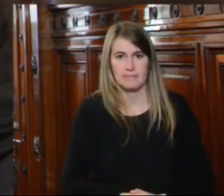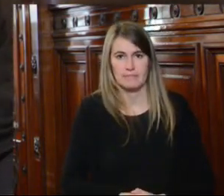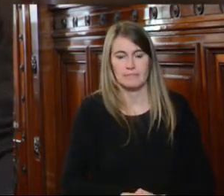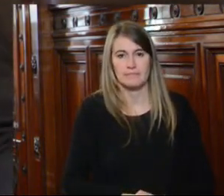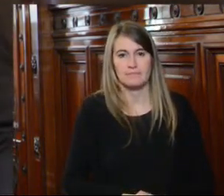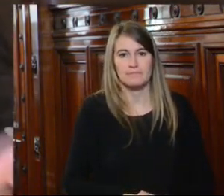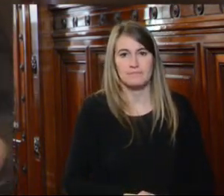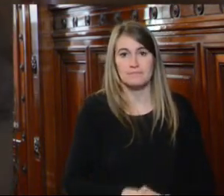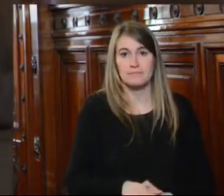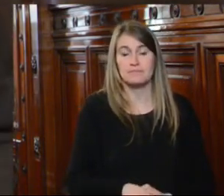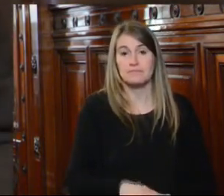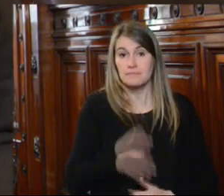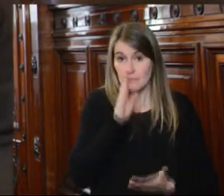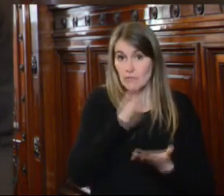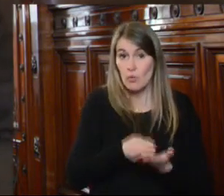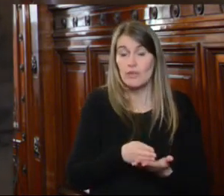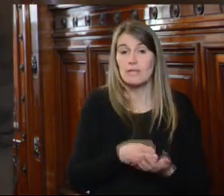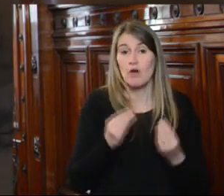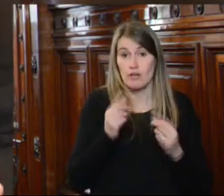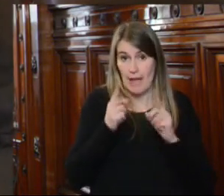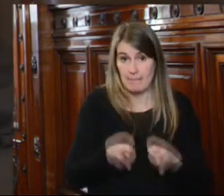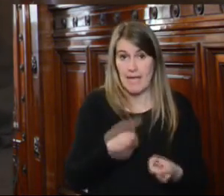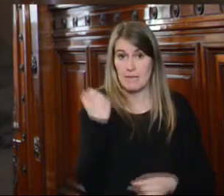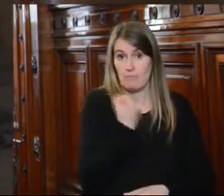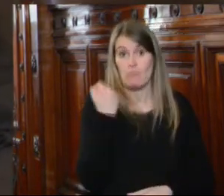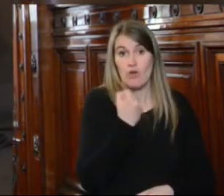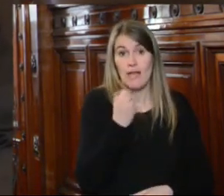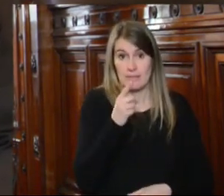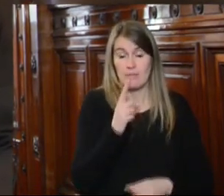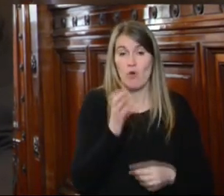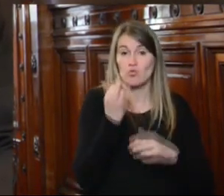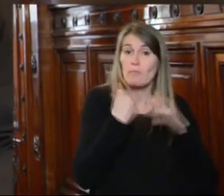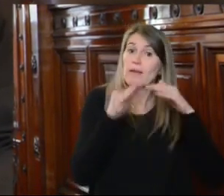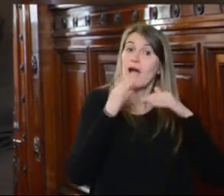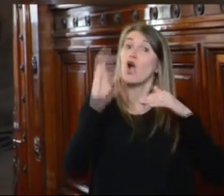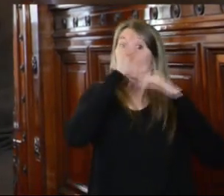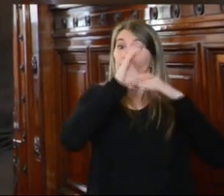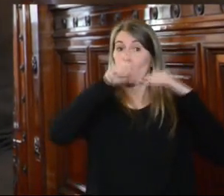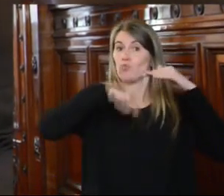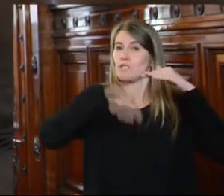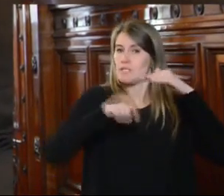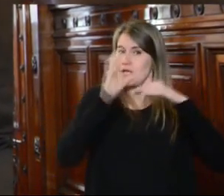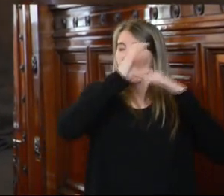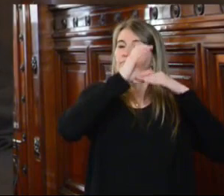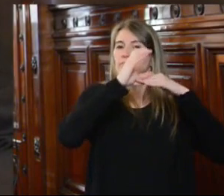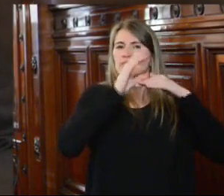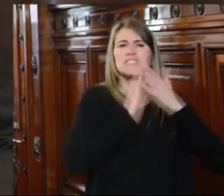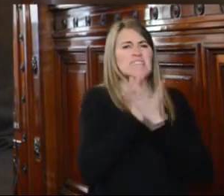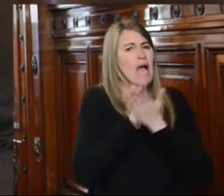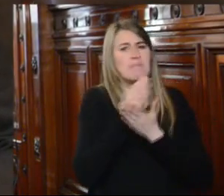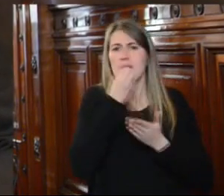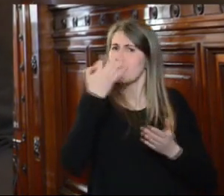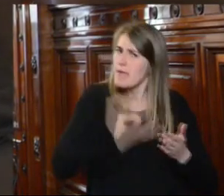por último también corresponde destacar que a juicio de la Suprema Corte de Justicia la relación siempre ha sido muy buena muy